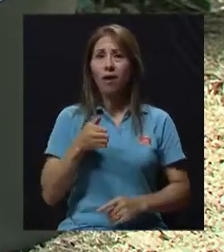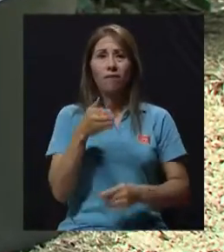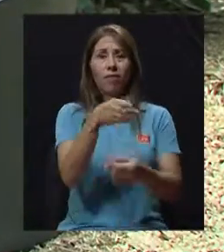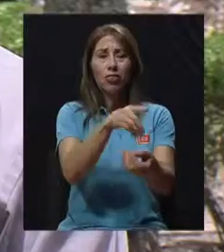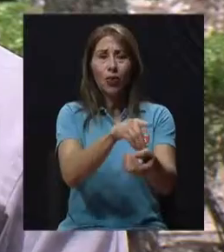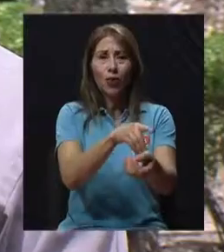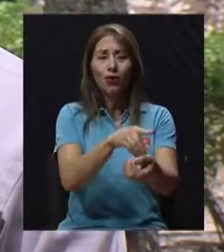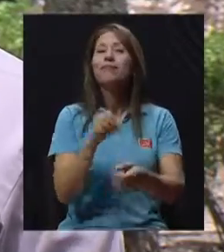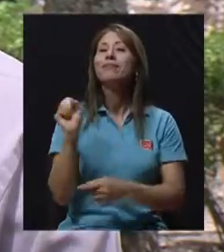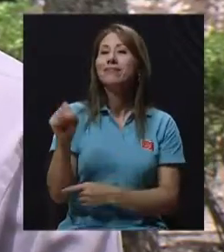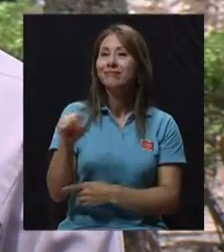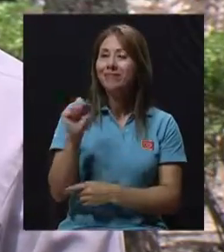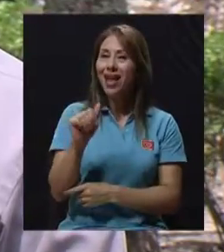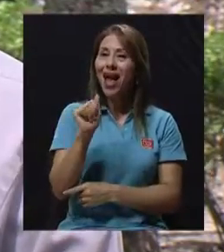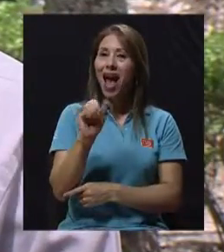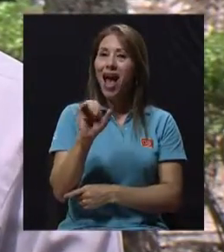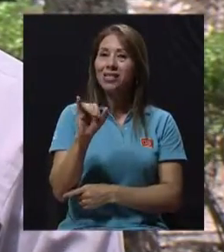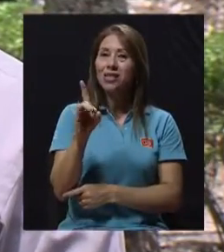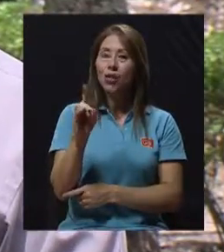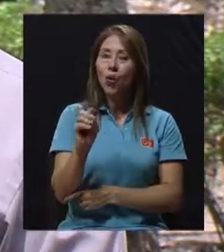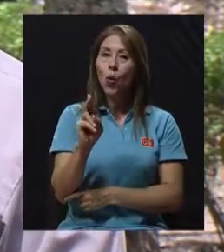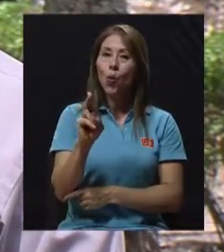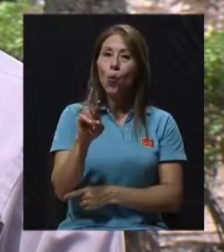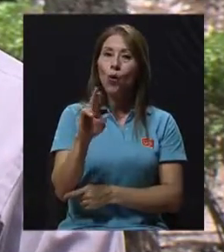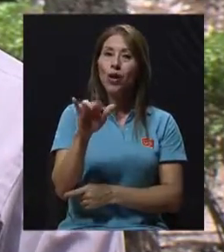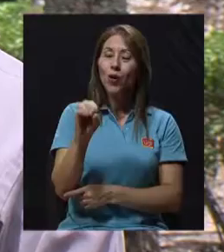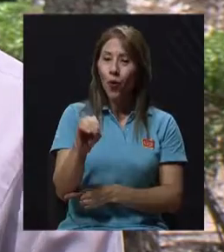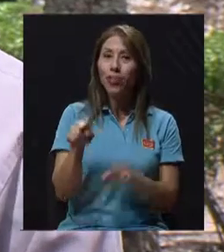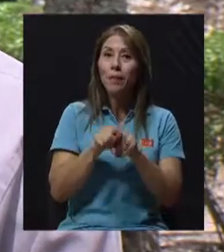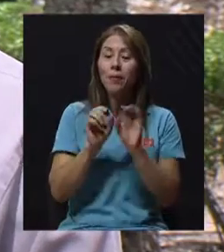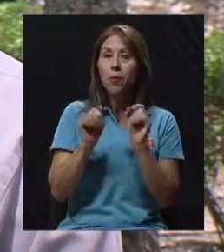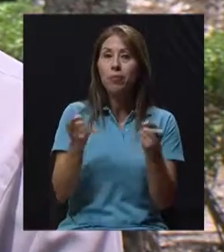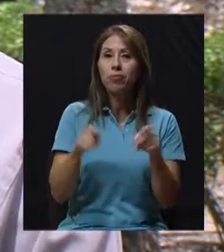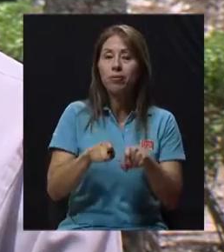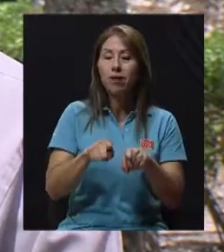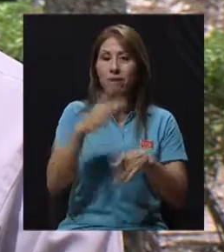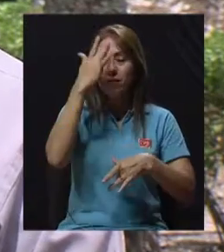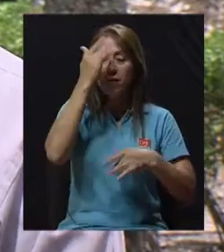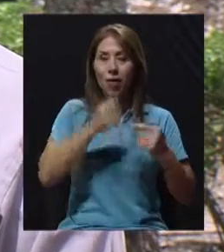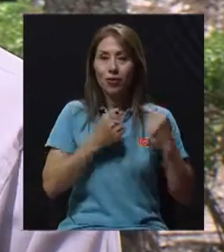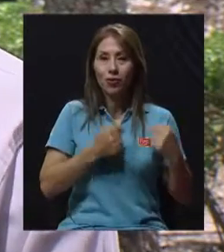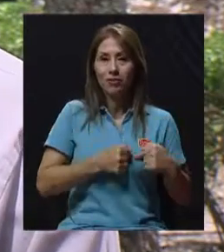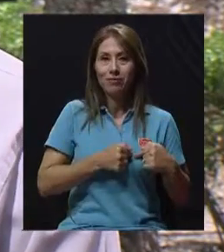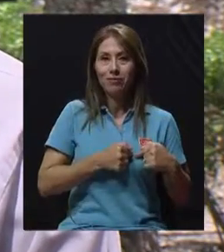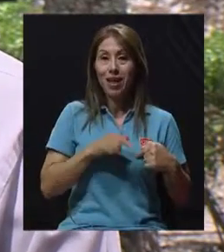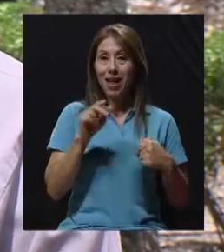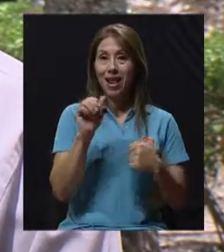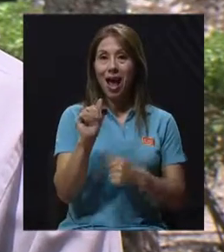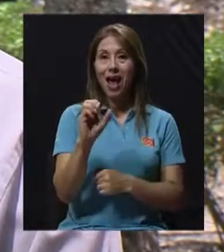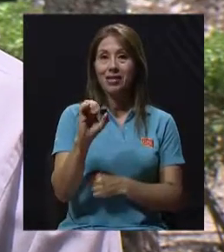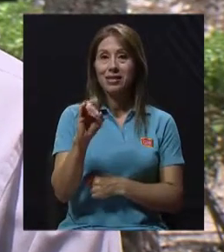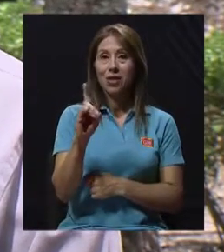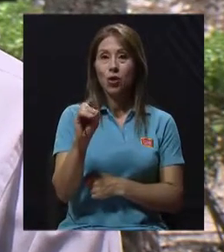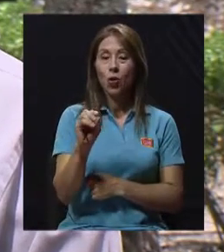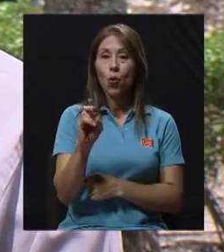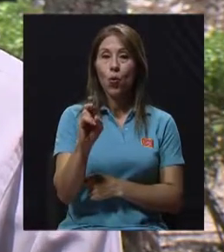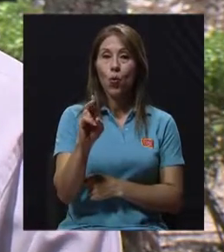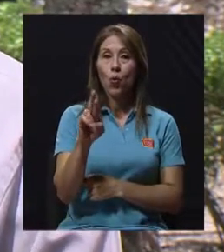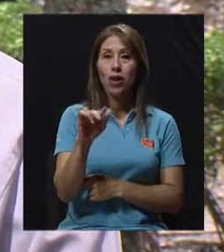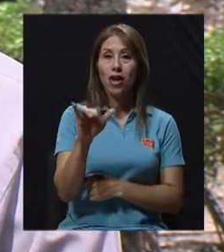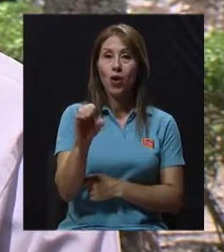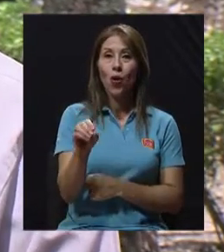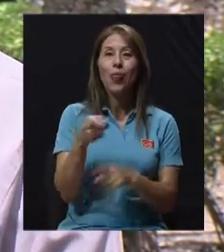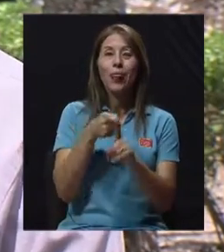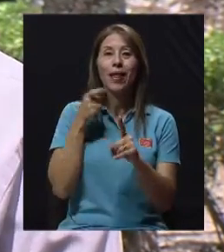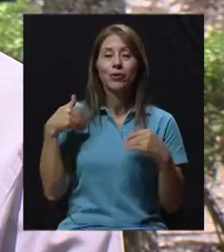doctor. Sí, el ácido úrico es otro factor de riesgo de enfermedad cardiovascular. que sucede es que el ácido úrico, bueno, el ácido úrico viene de los